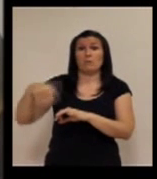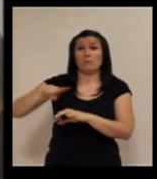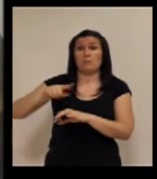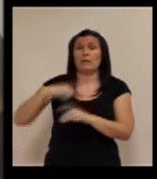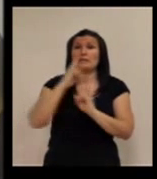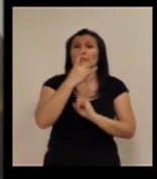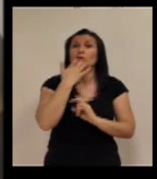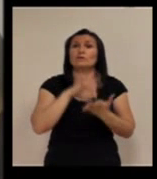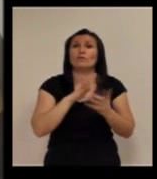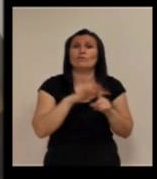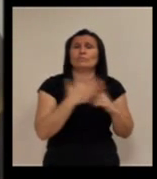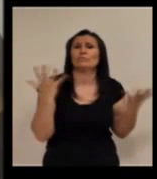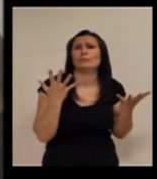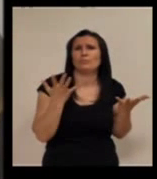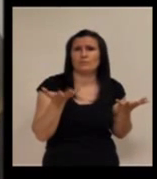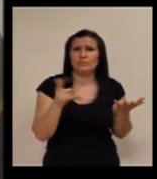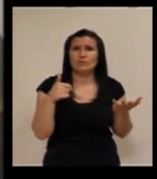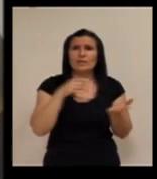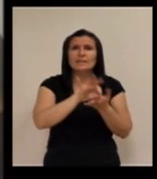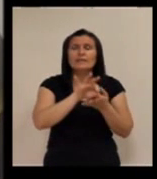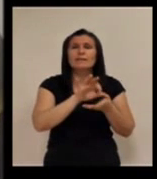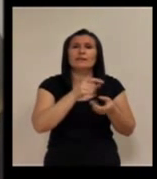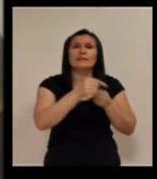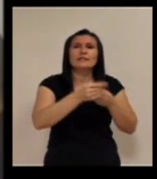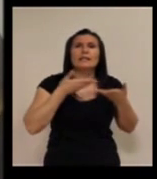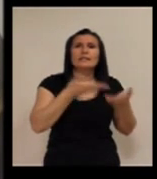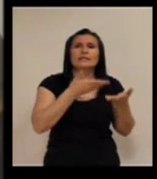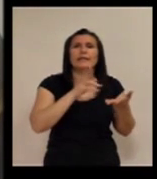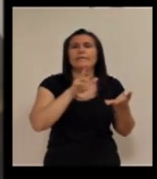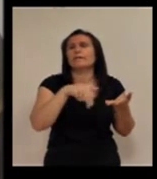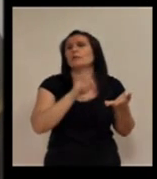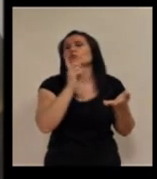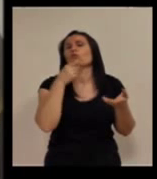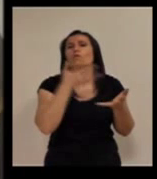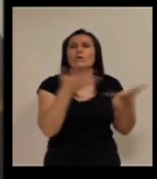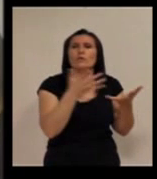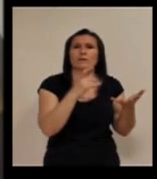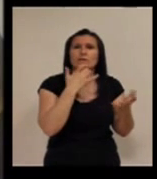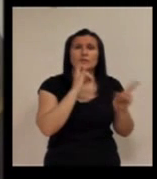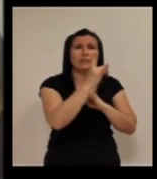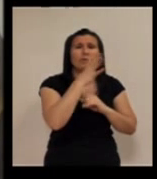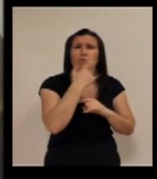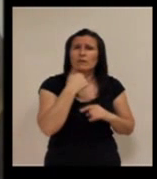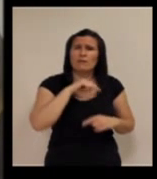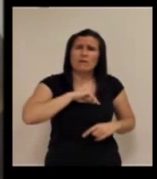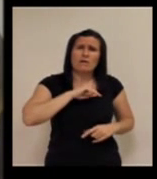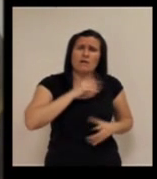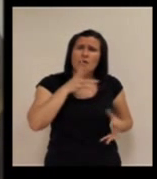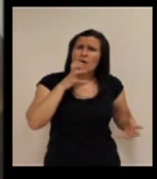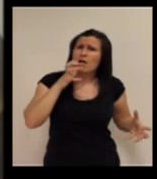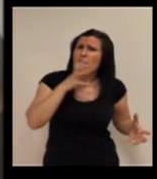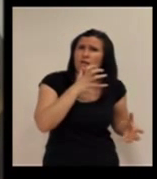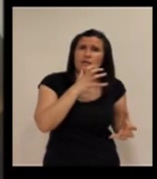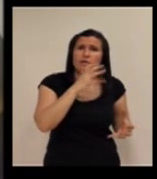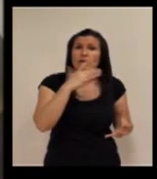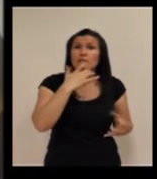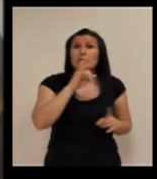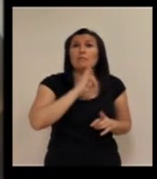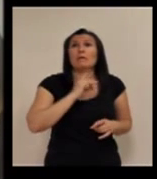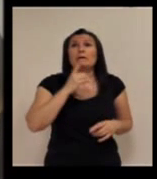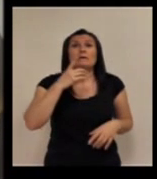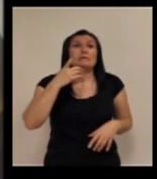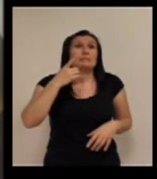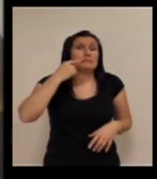cuando realmente están mal. Entonces el servicio de teleasistencia es un servicio de emergencia prácticamente. Te llamo porque me encuentro fatal. Y si